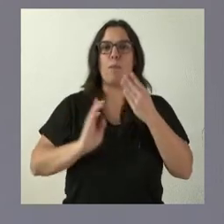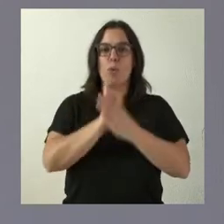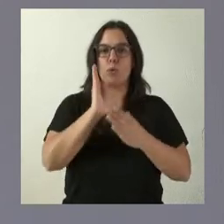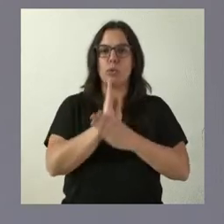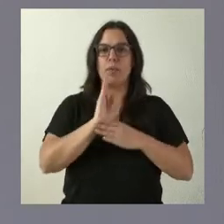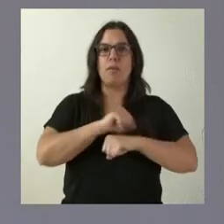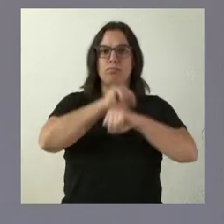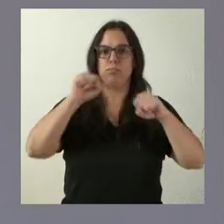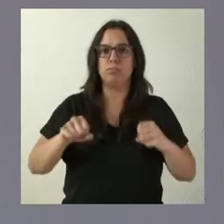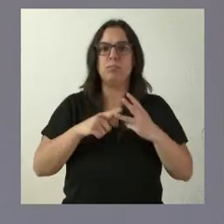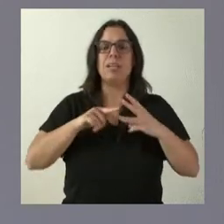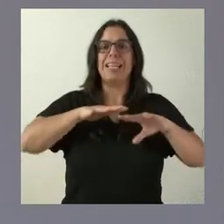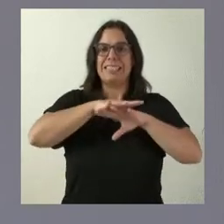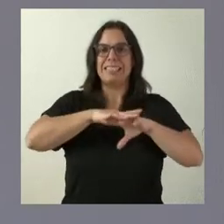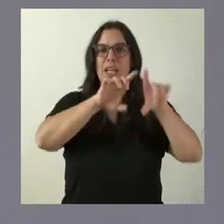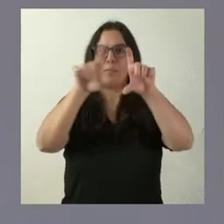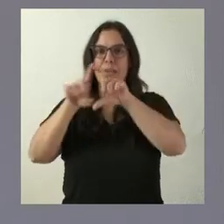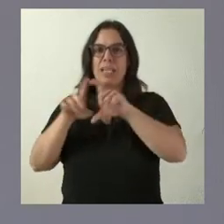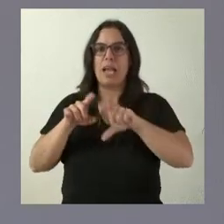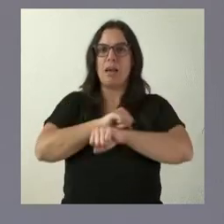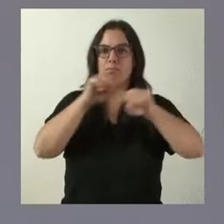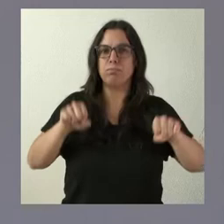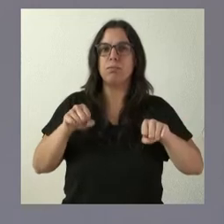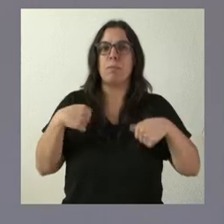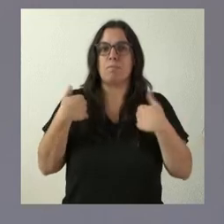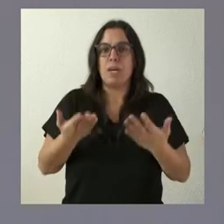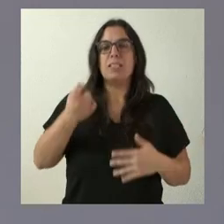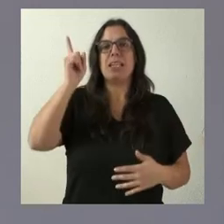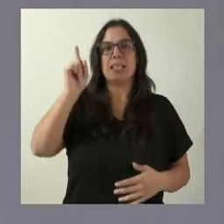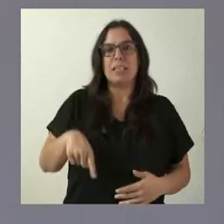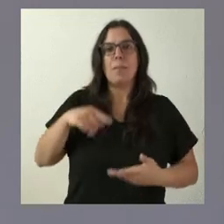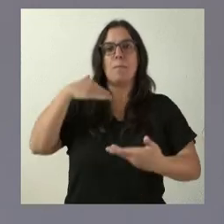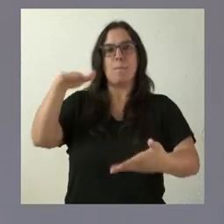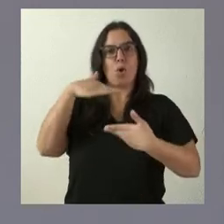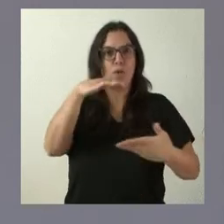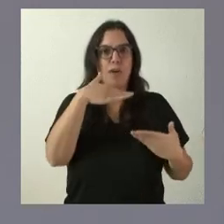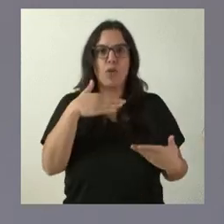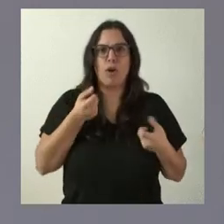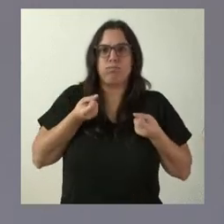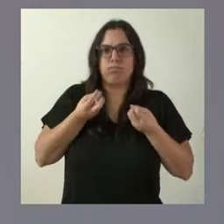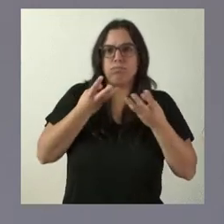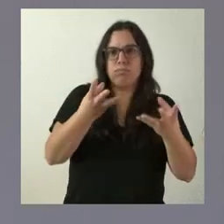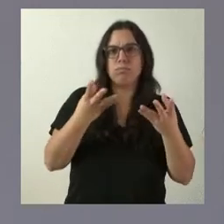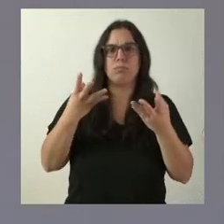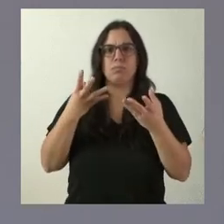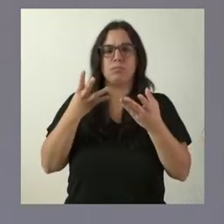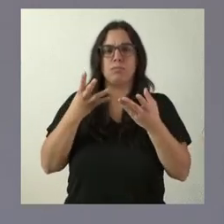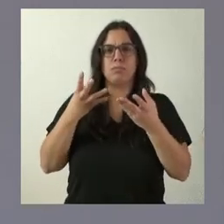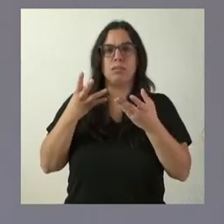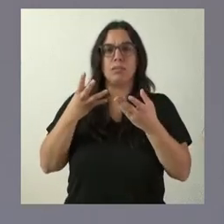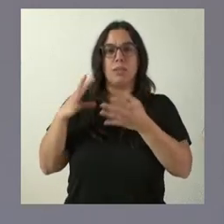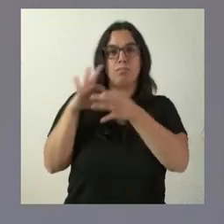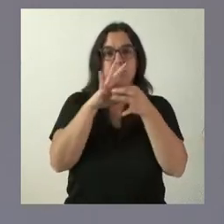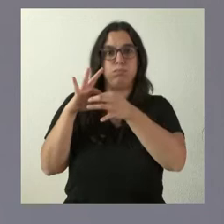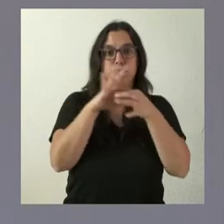consolidar un tejido empresarial muy sólido, tener un buen número de proveedores y de auxiliares del primer nivel